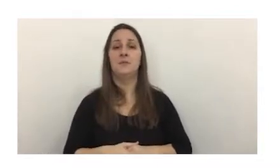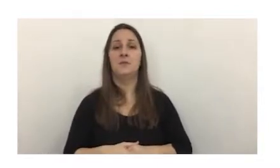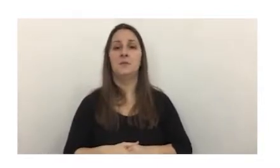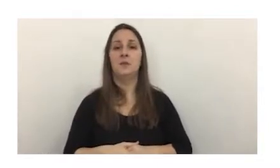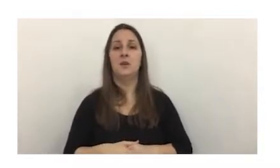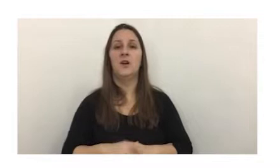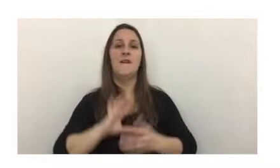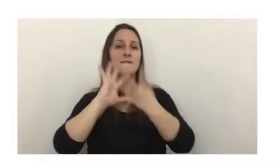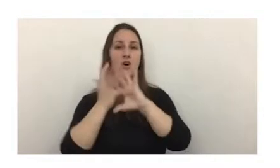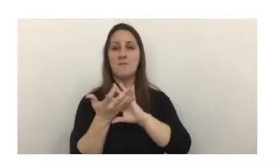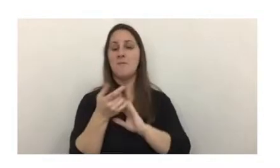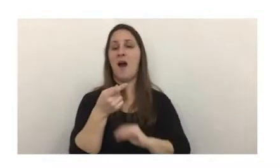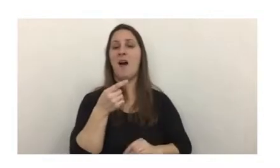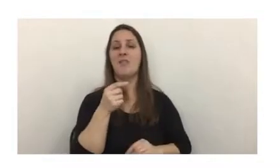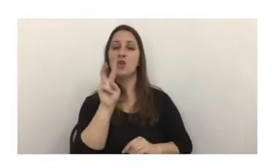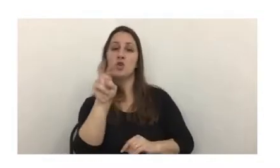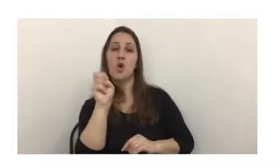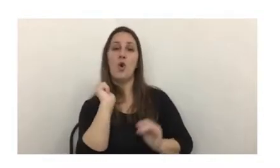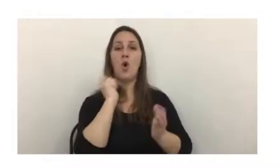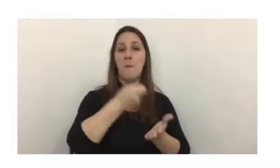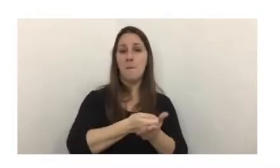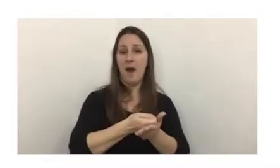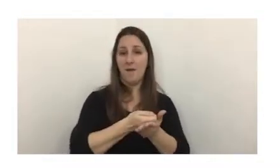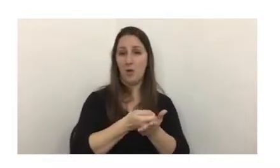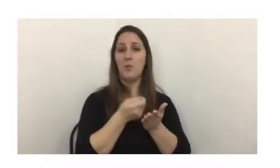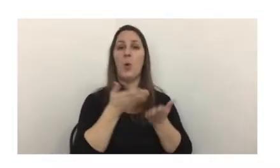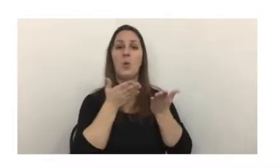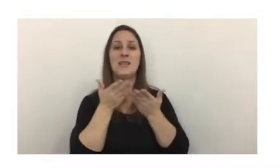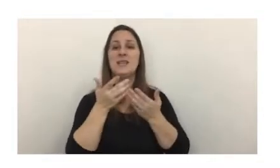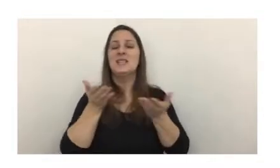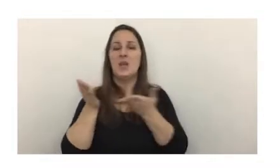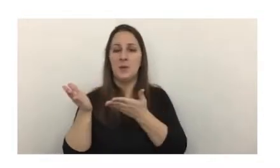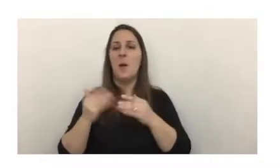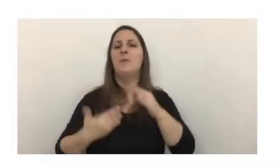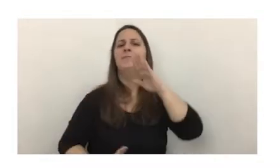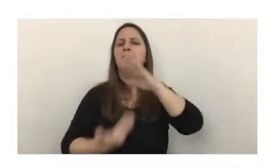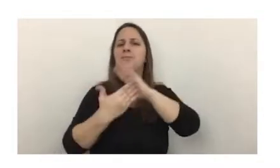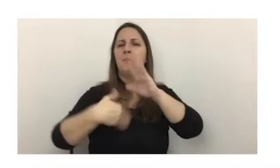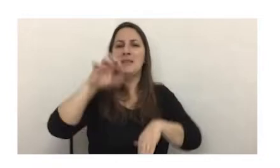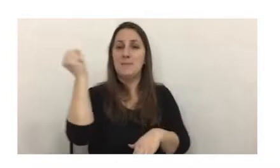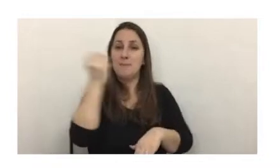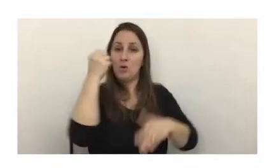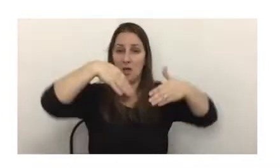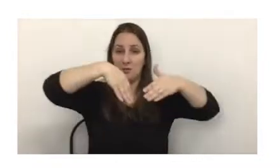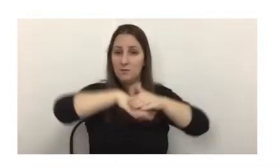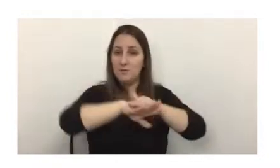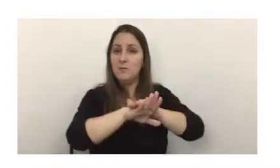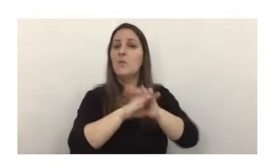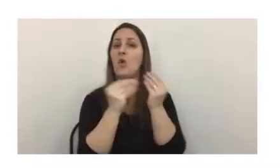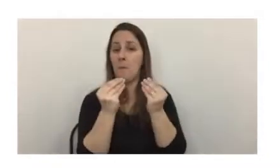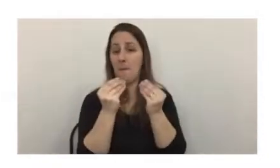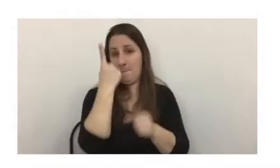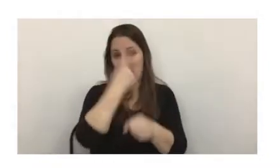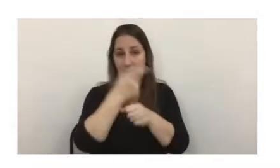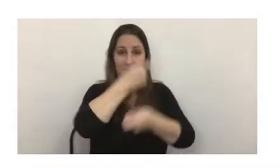cobro o pago por bienes y servicios? ¿Cuáles son las principales formas de almacenar criptomonedas? Como dije